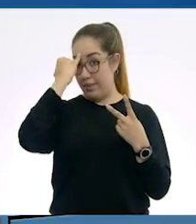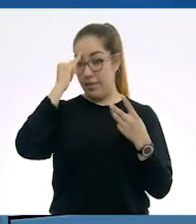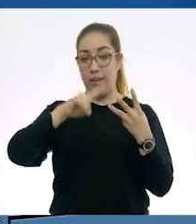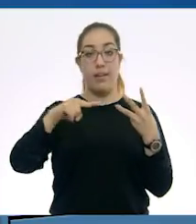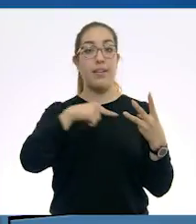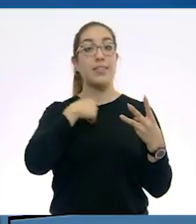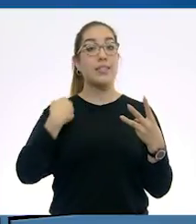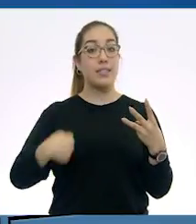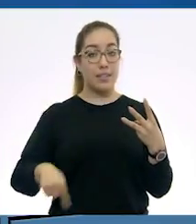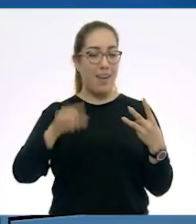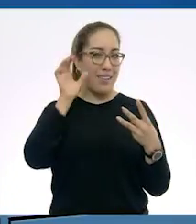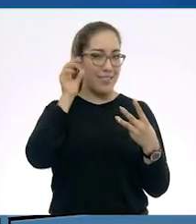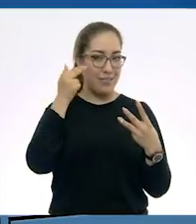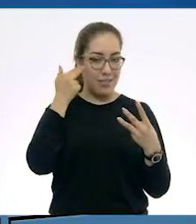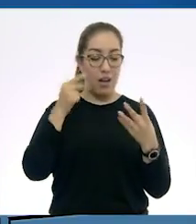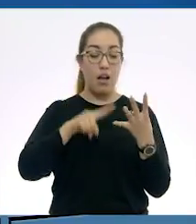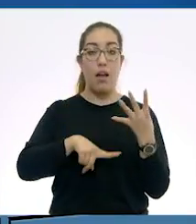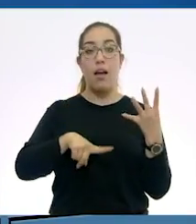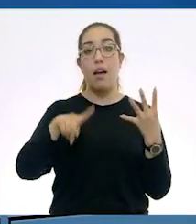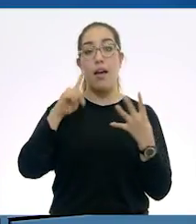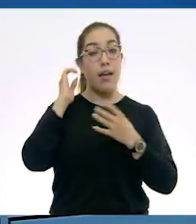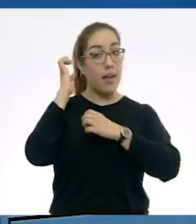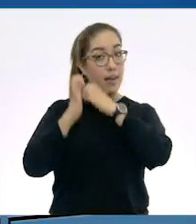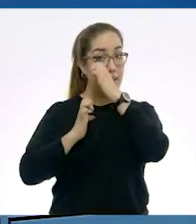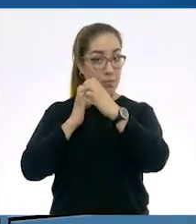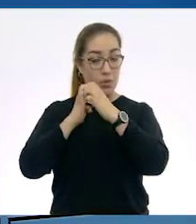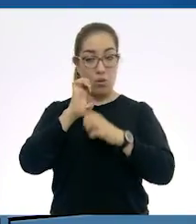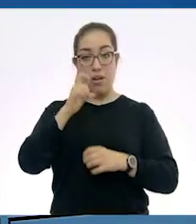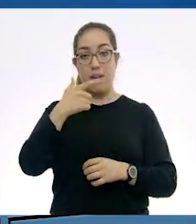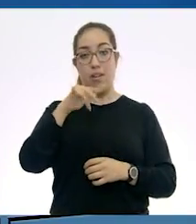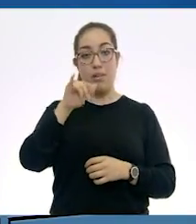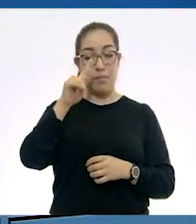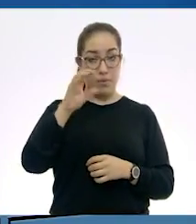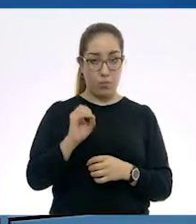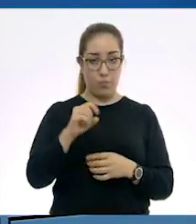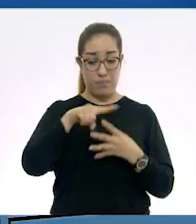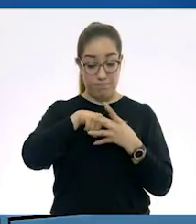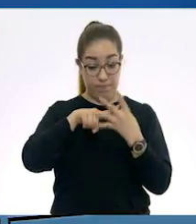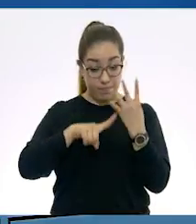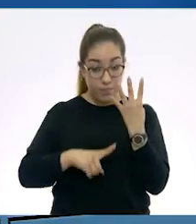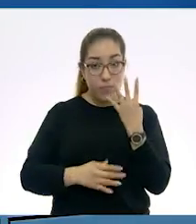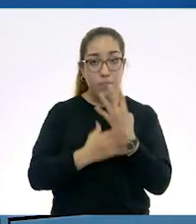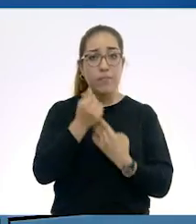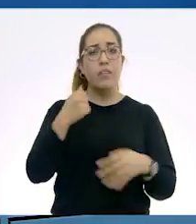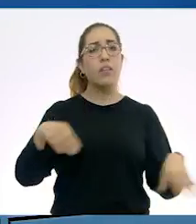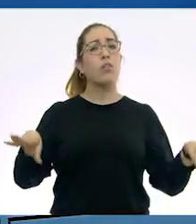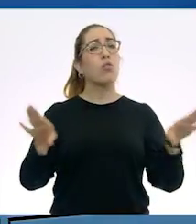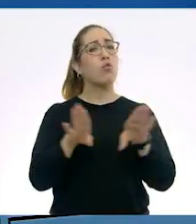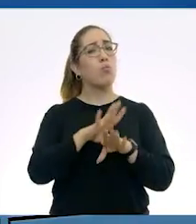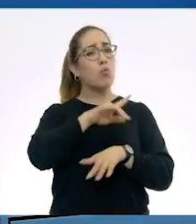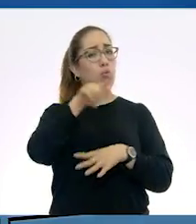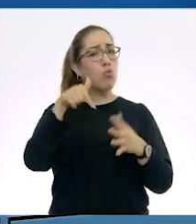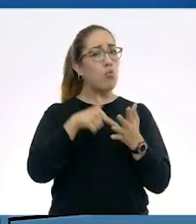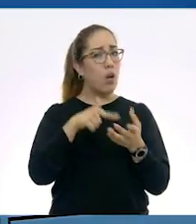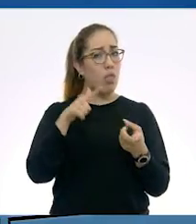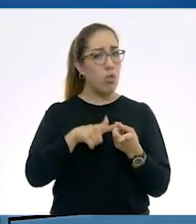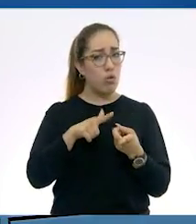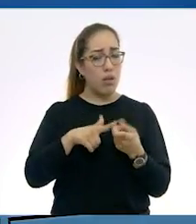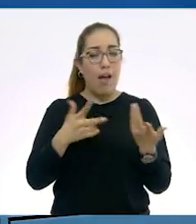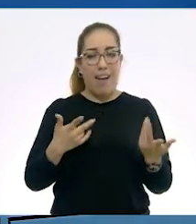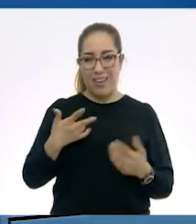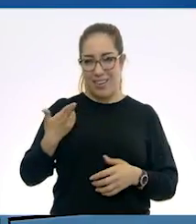China y de Egipto. Y hablamos que estas cuatro se desarrollaron a la orilla de algunos ríos.